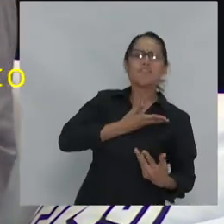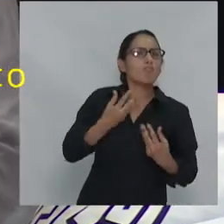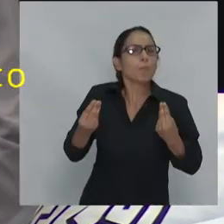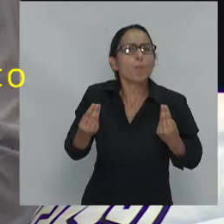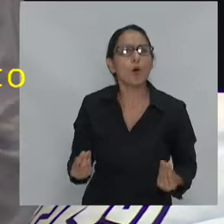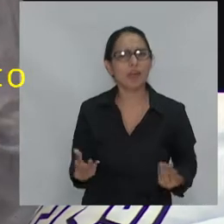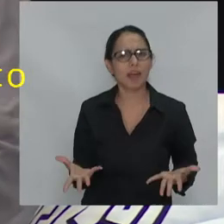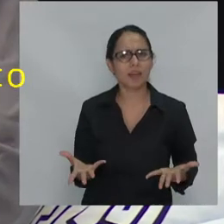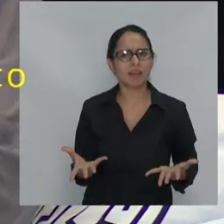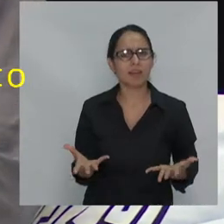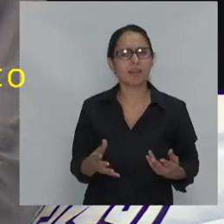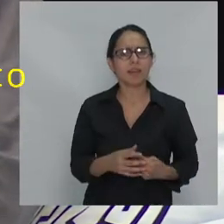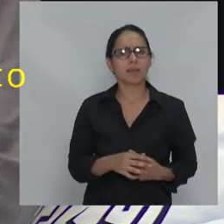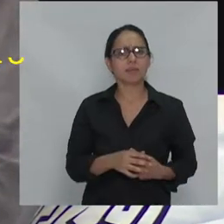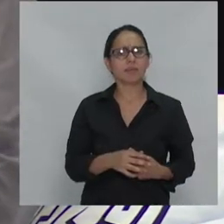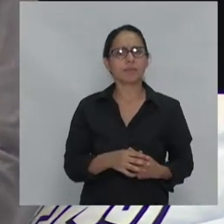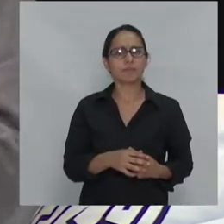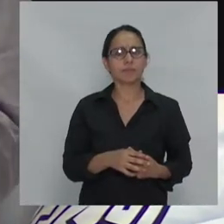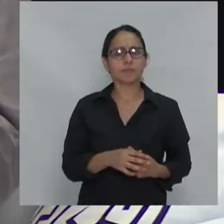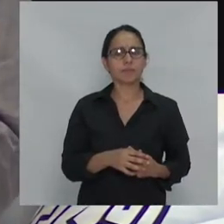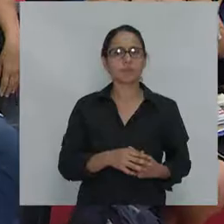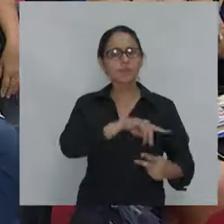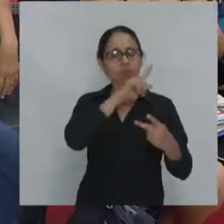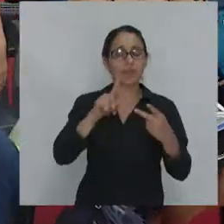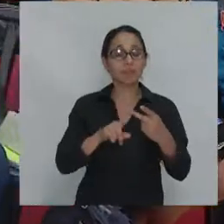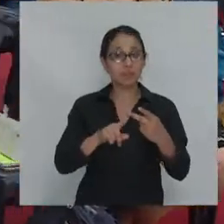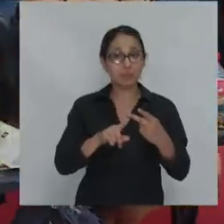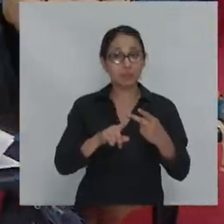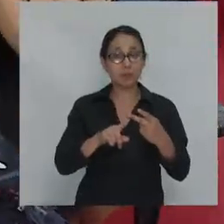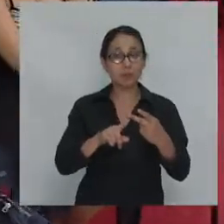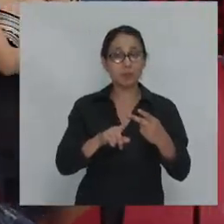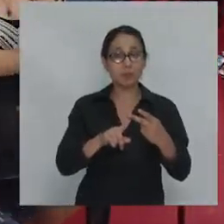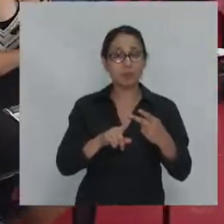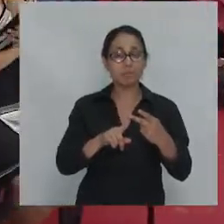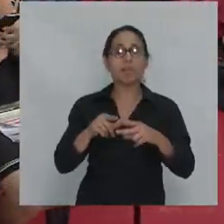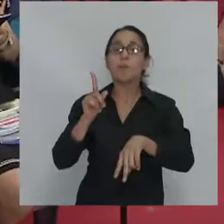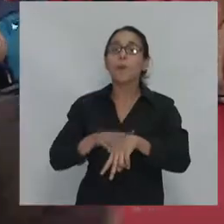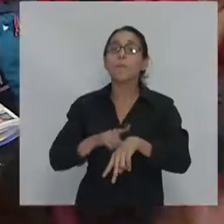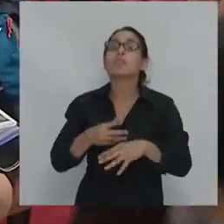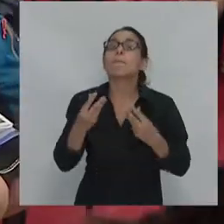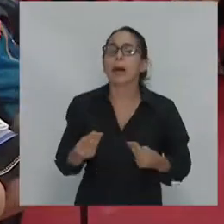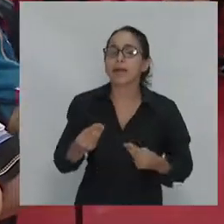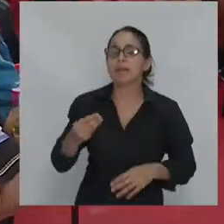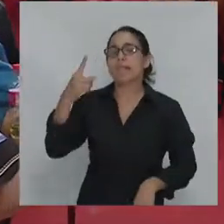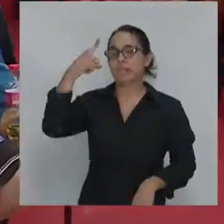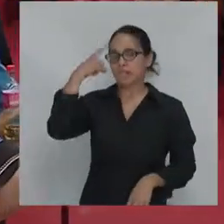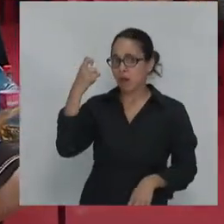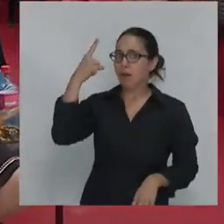y en segundo lugar es un momento de aprendizaje